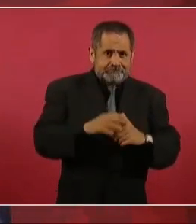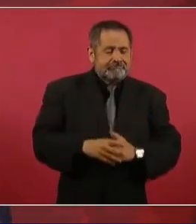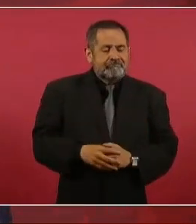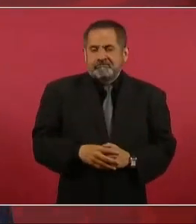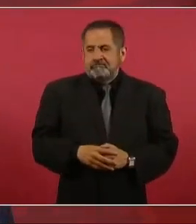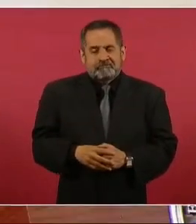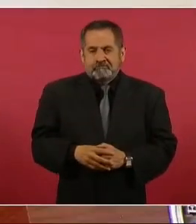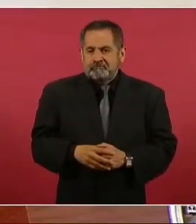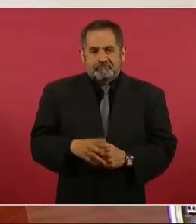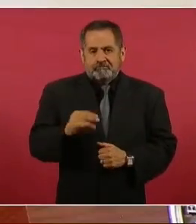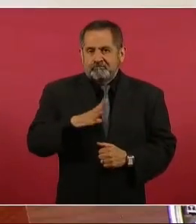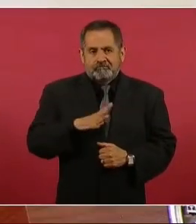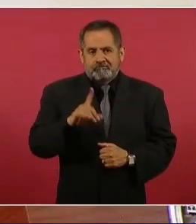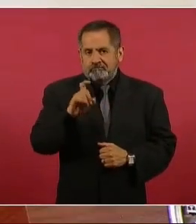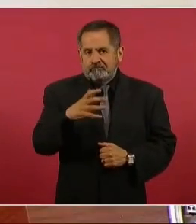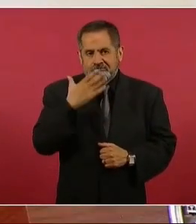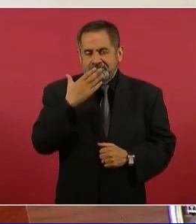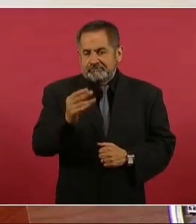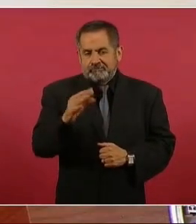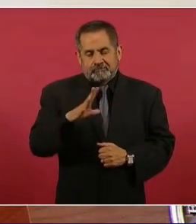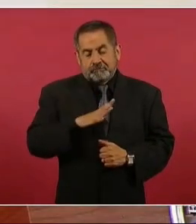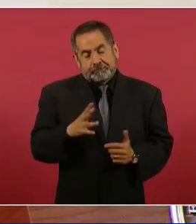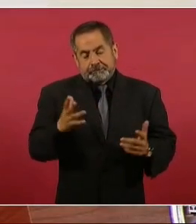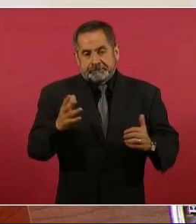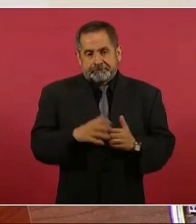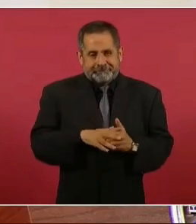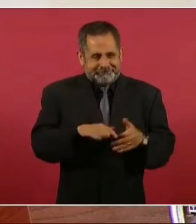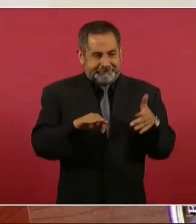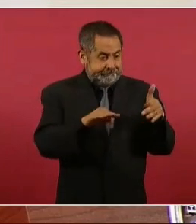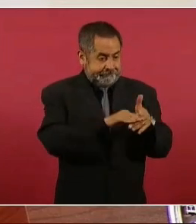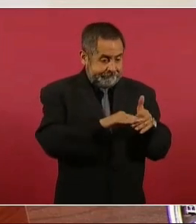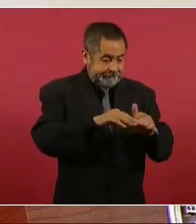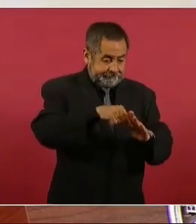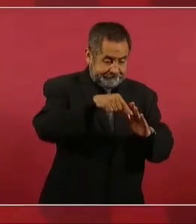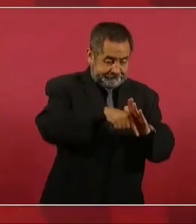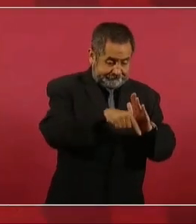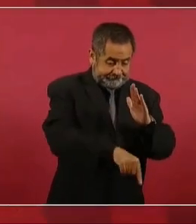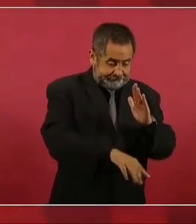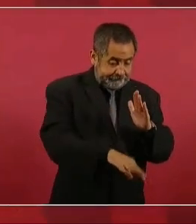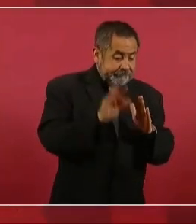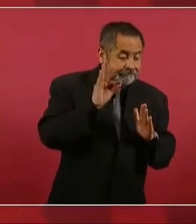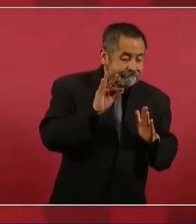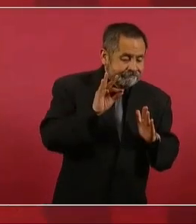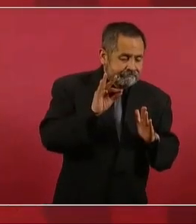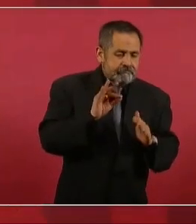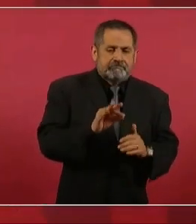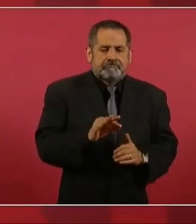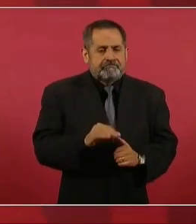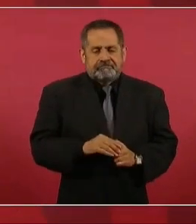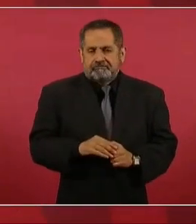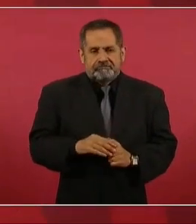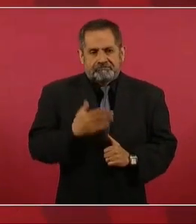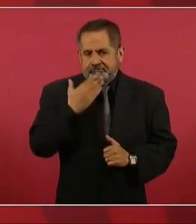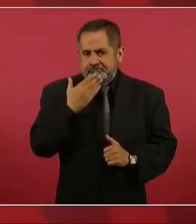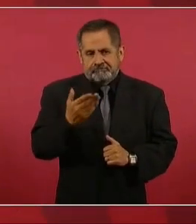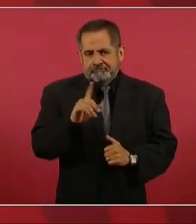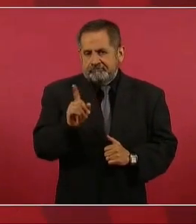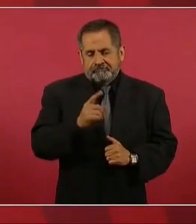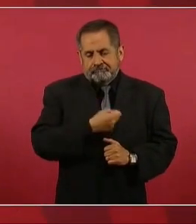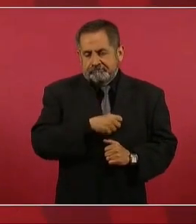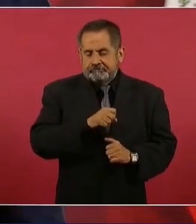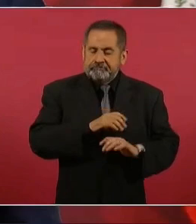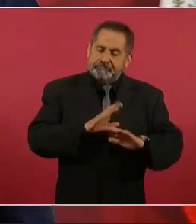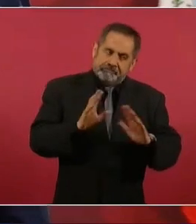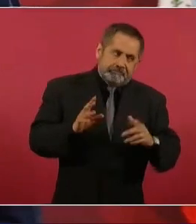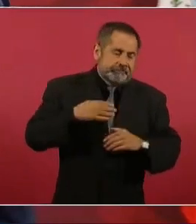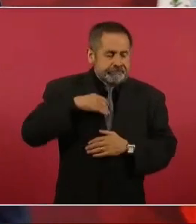buena el agua, que está cerca de las comunidades, de modo que no descartamos